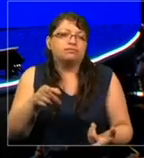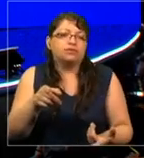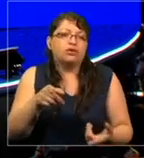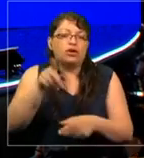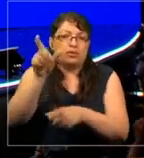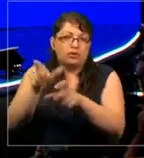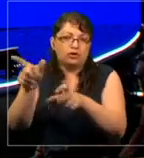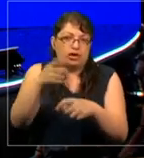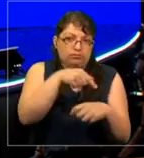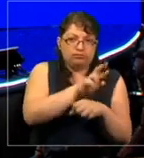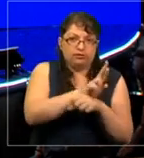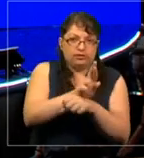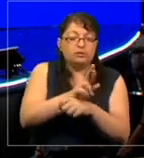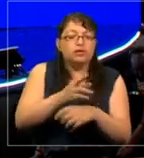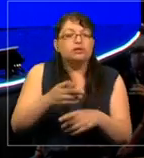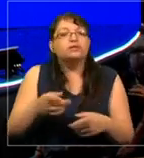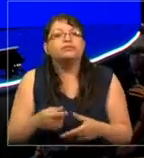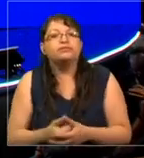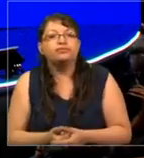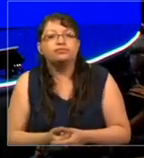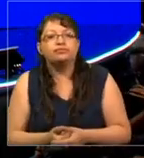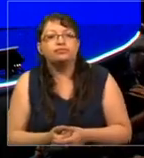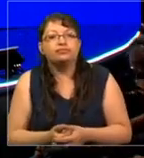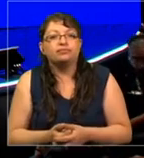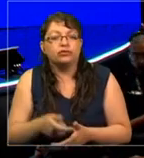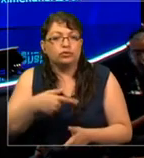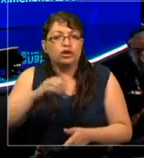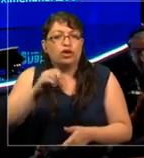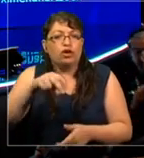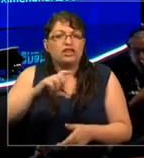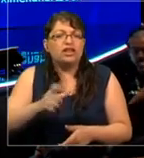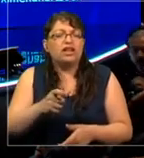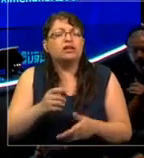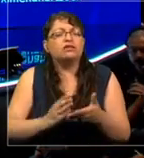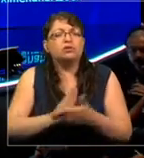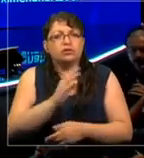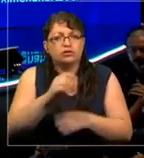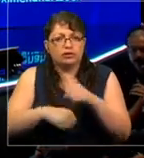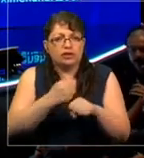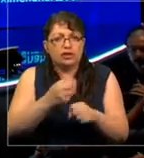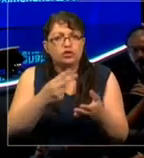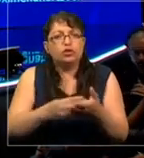representaban. Fund2Action nació en el 2012.